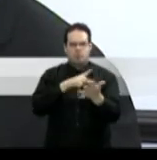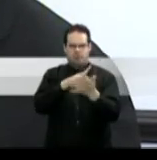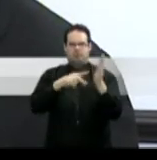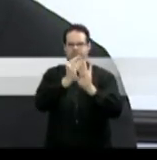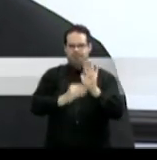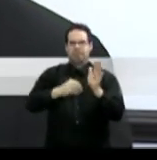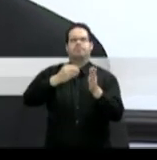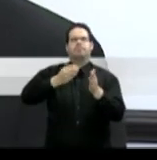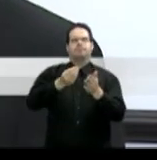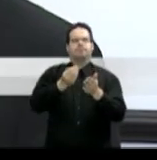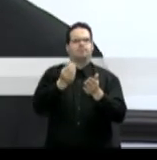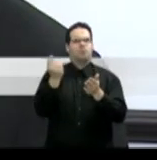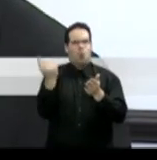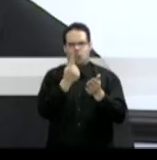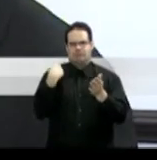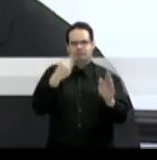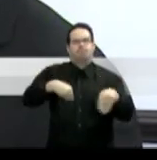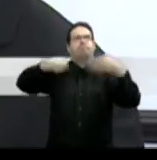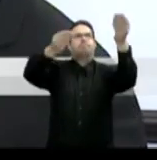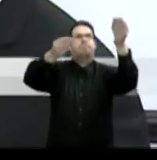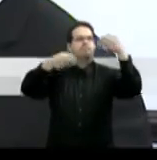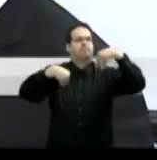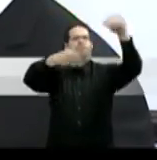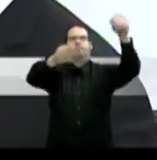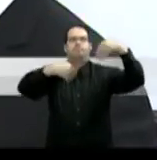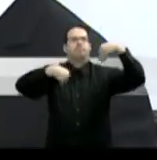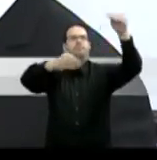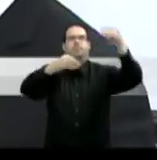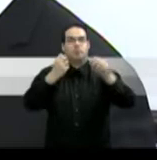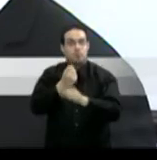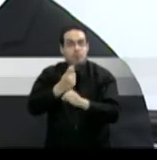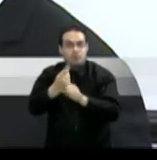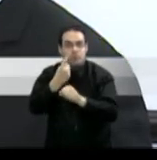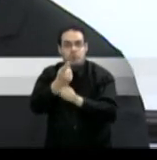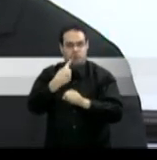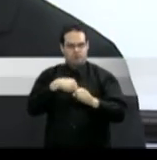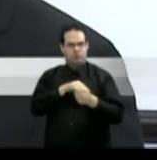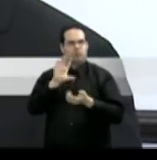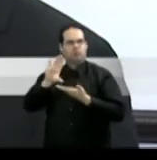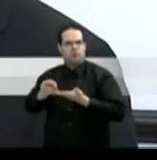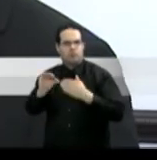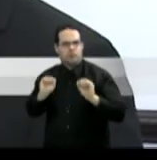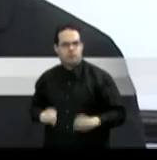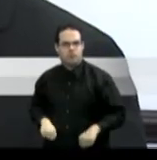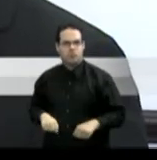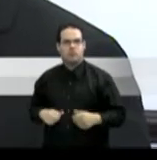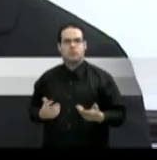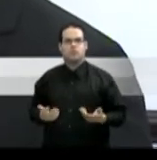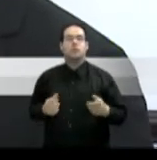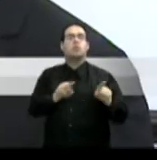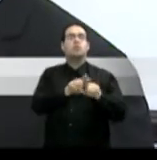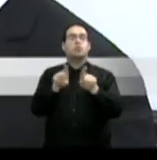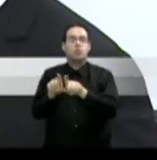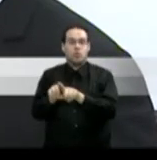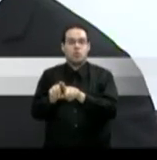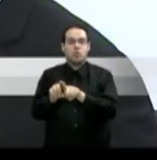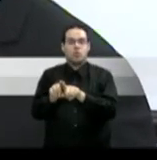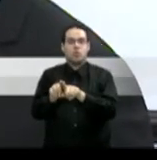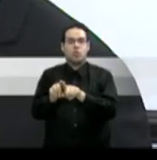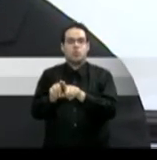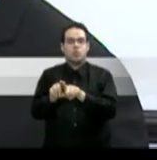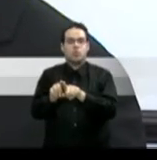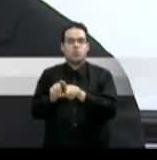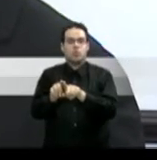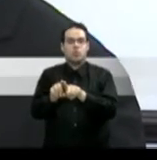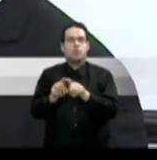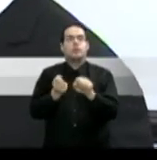hacienda paguemos menos a cambio si de un sistema que entonces capte de lo que es el consumo que sigue en crecimiento todos